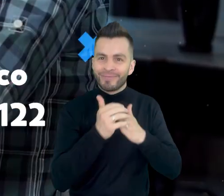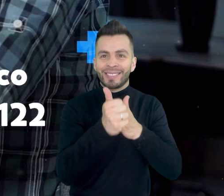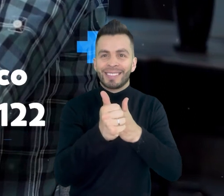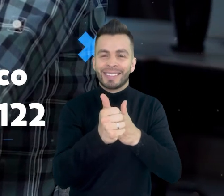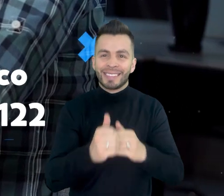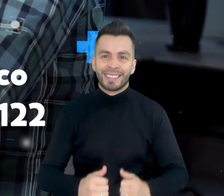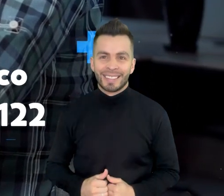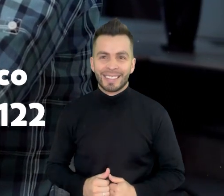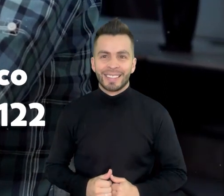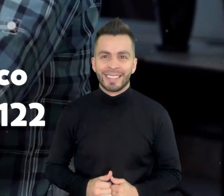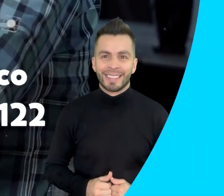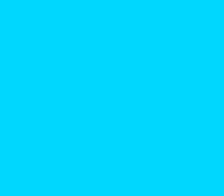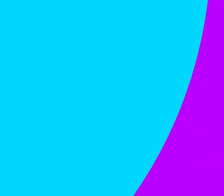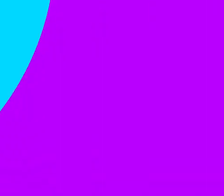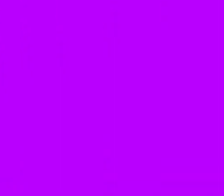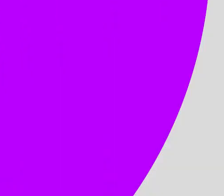estamos para orientarte.